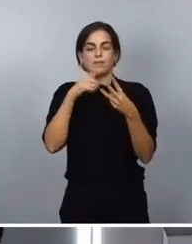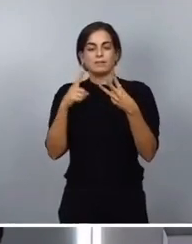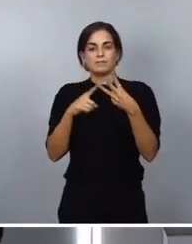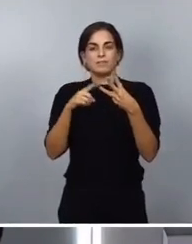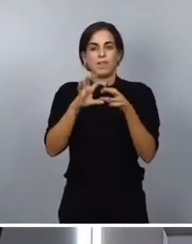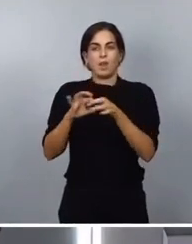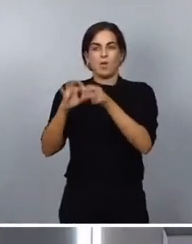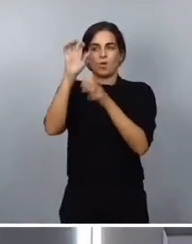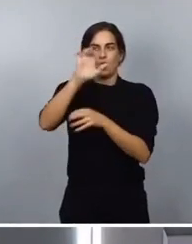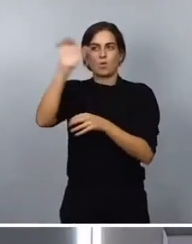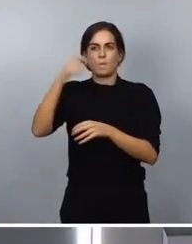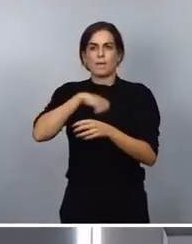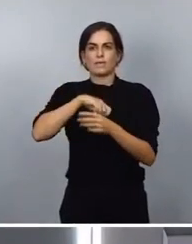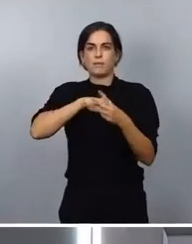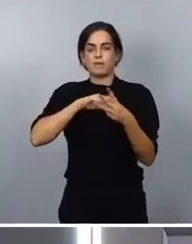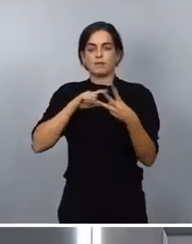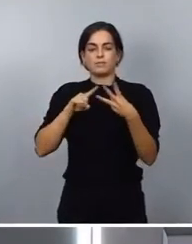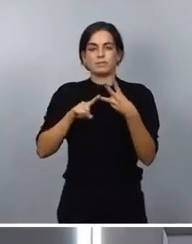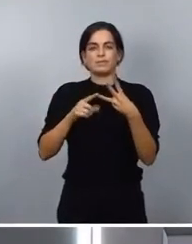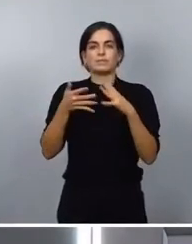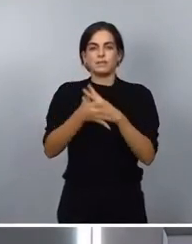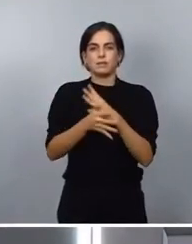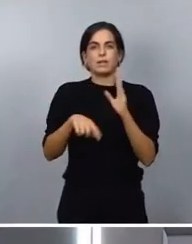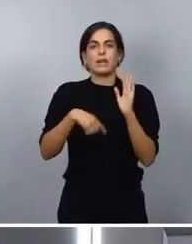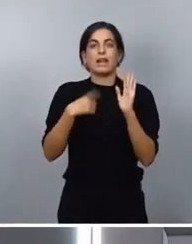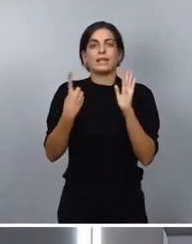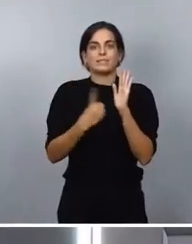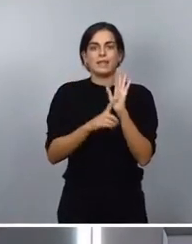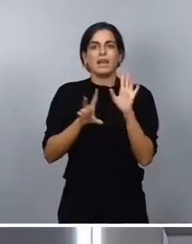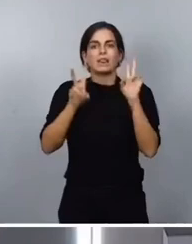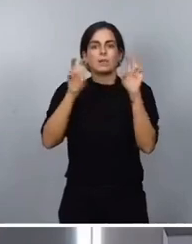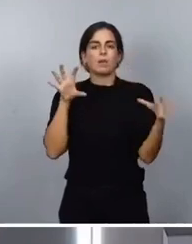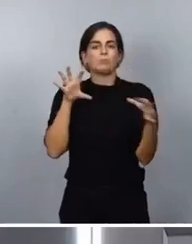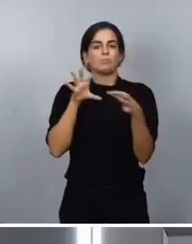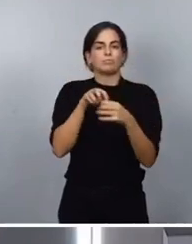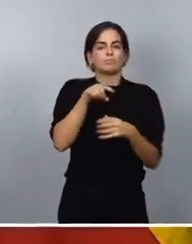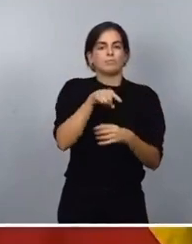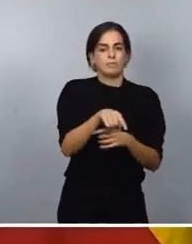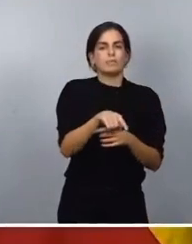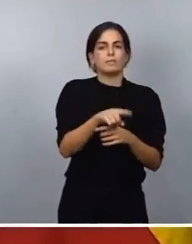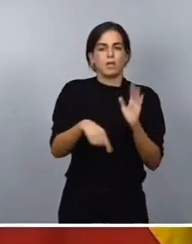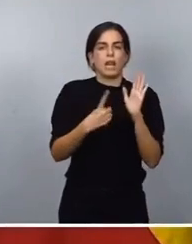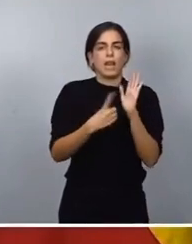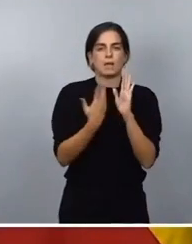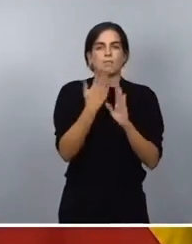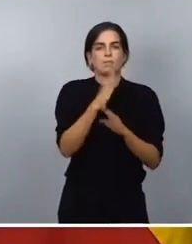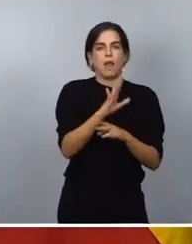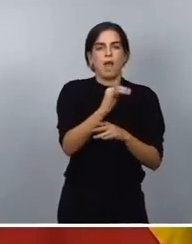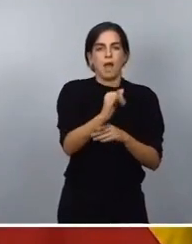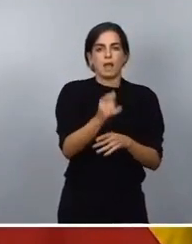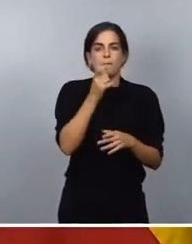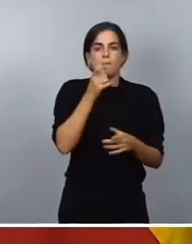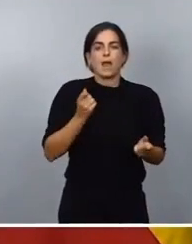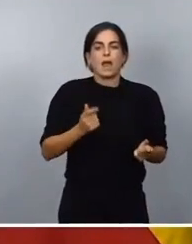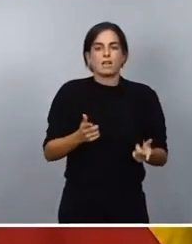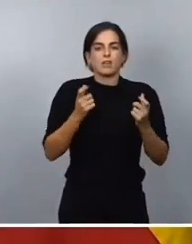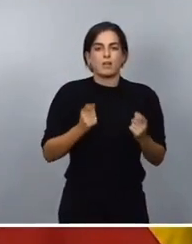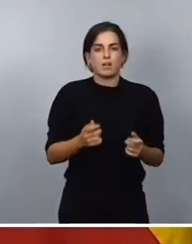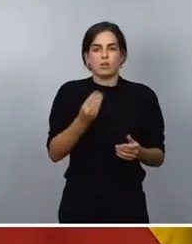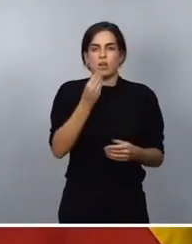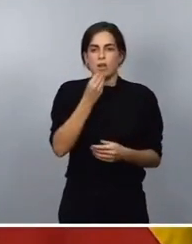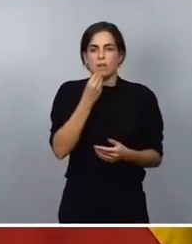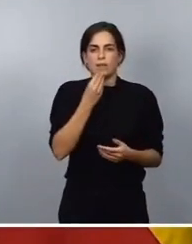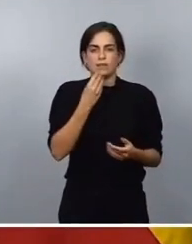va a legislar sobre la materia, en materia de despilfarro alimentario, antes que nosotros lo ha hecho Francia,